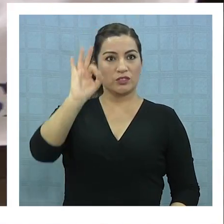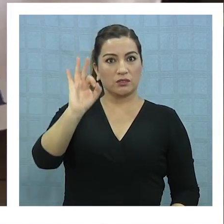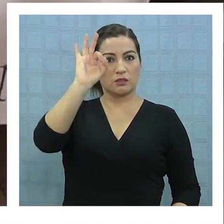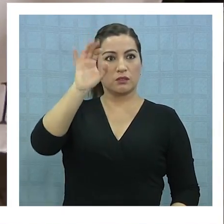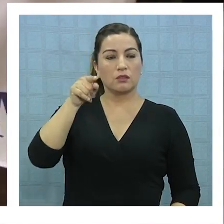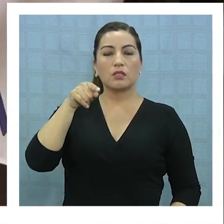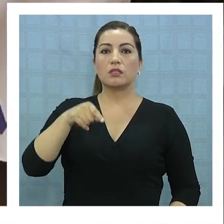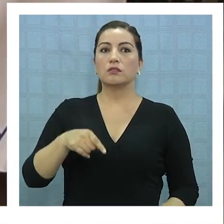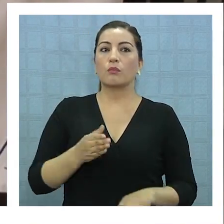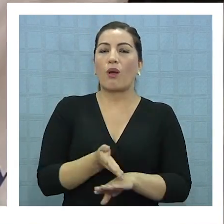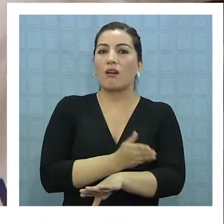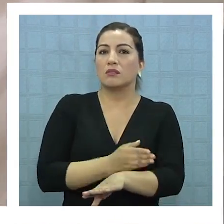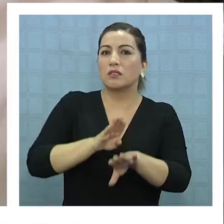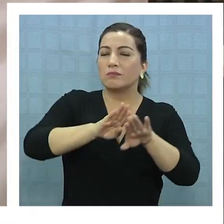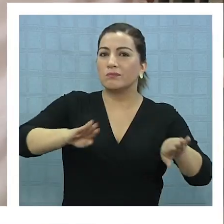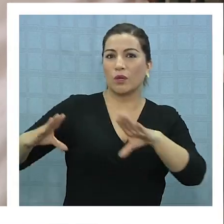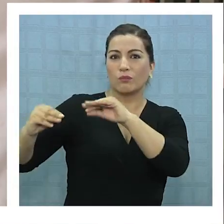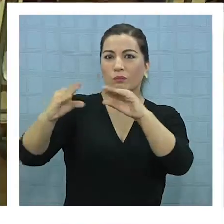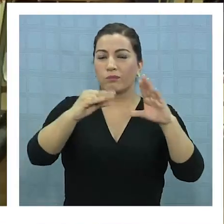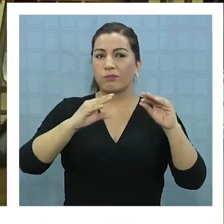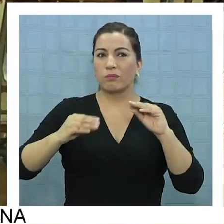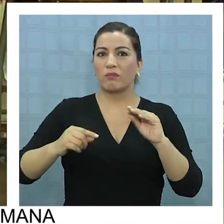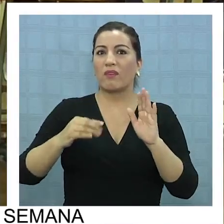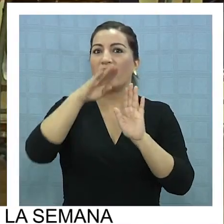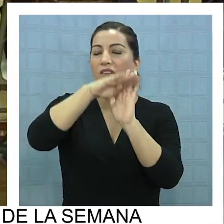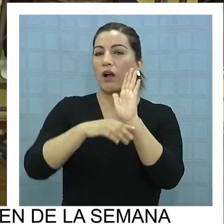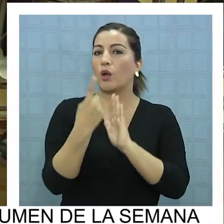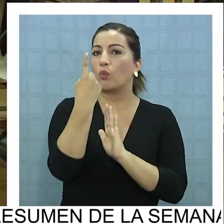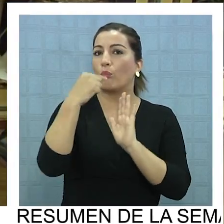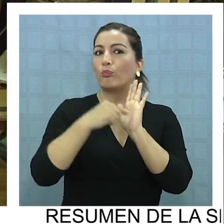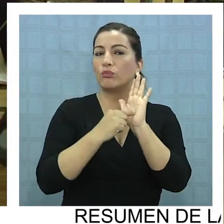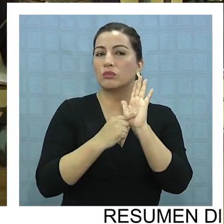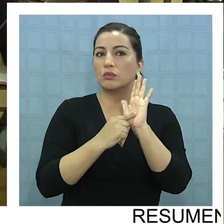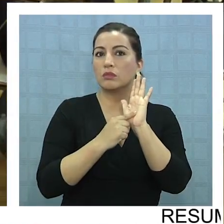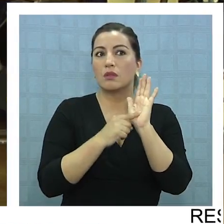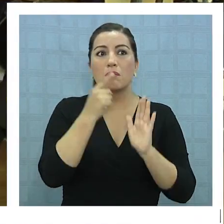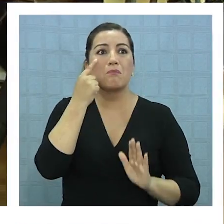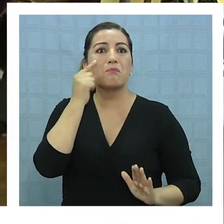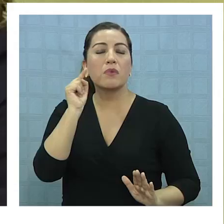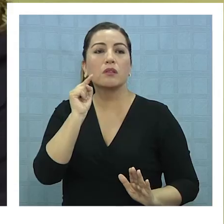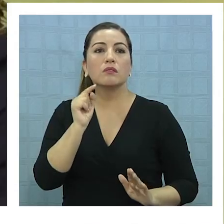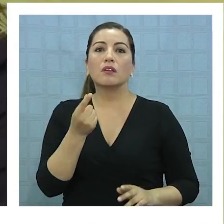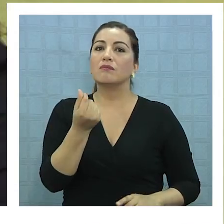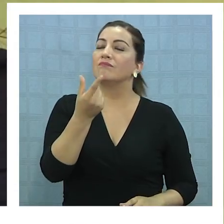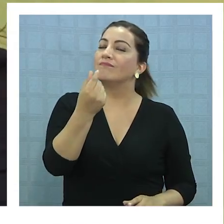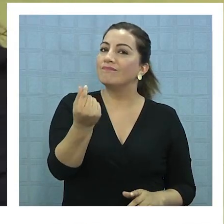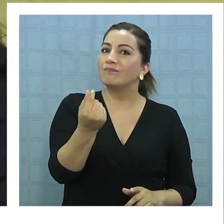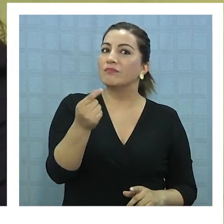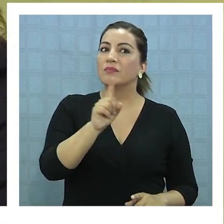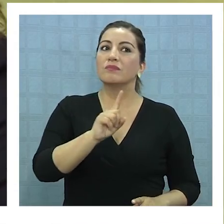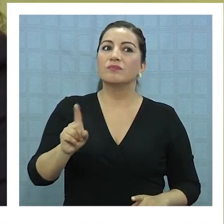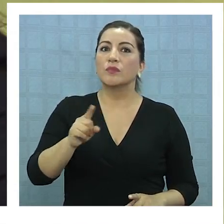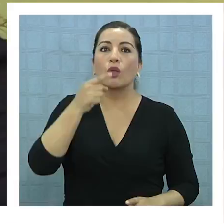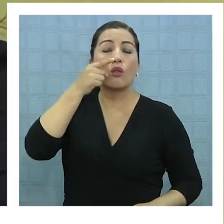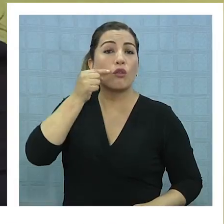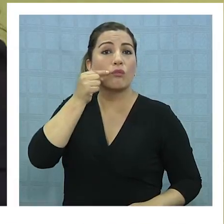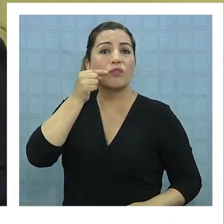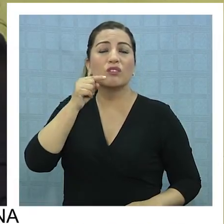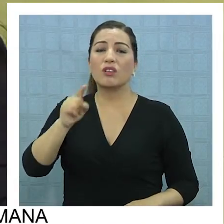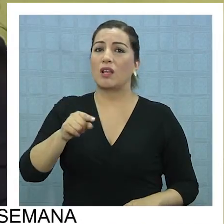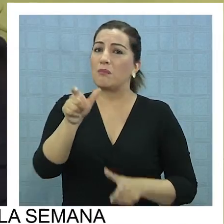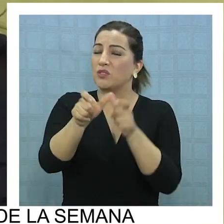-privada habrían bajado un punto. Sin embargo, la oferta del Ejecutivo no ha dejado satisfechos a los trabajadores.